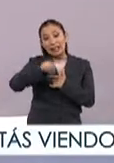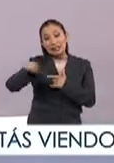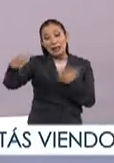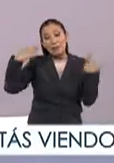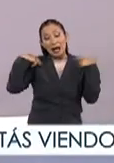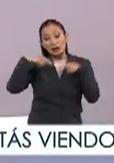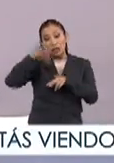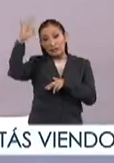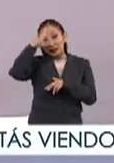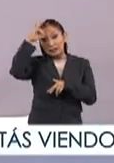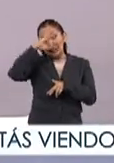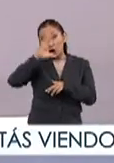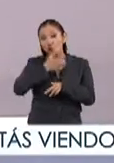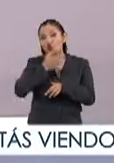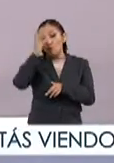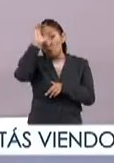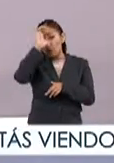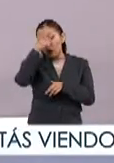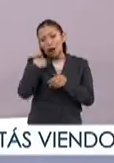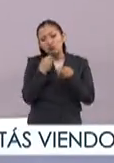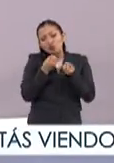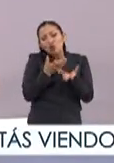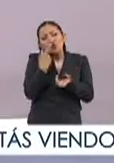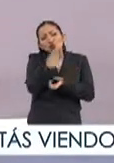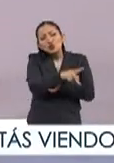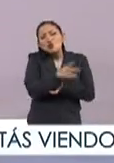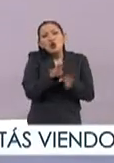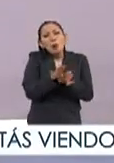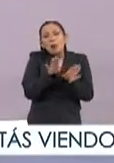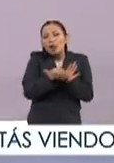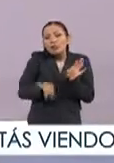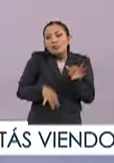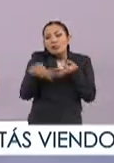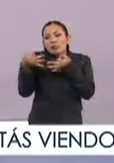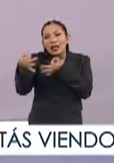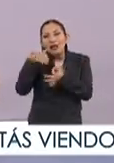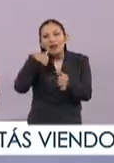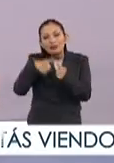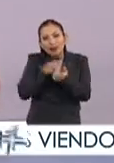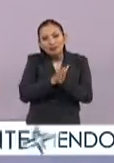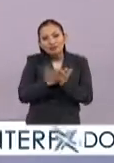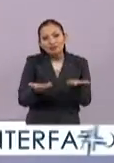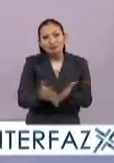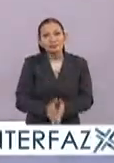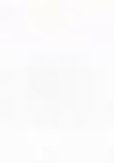Él es maestro de filosofía de la cultura y nos comparte cómo surgió su interés por las letras.